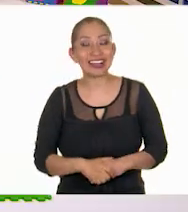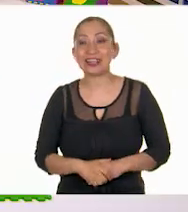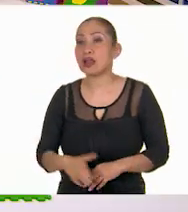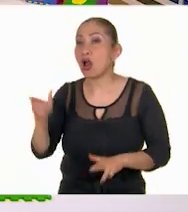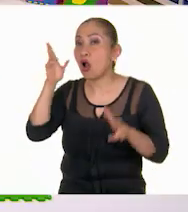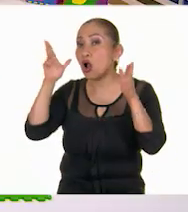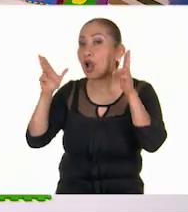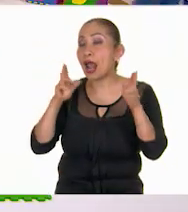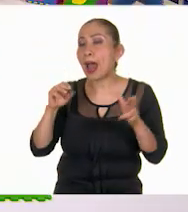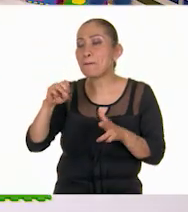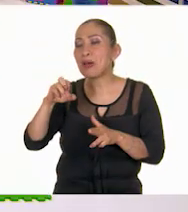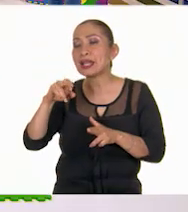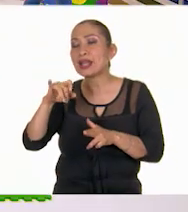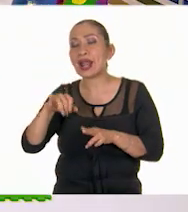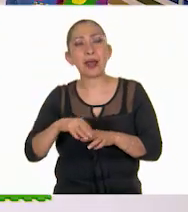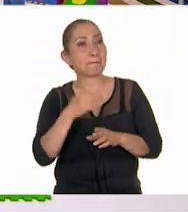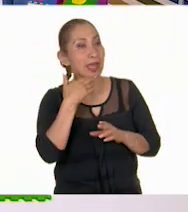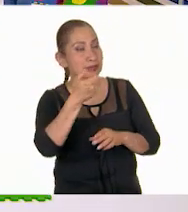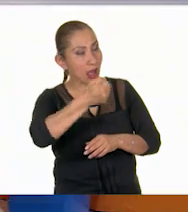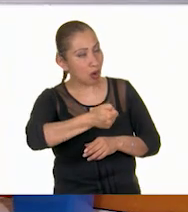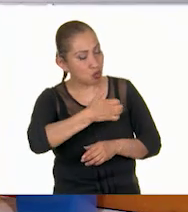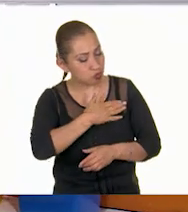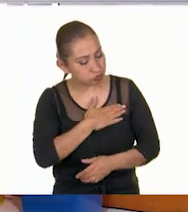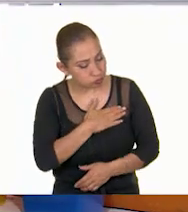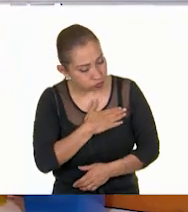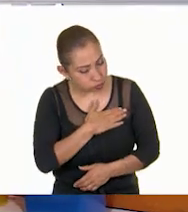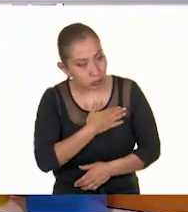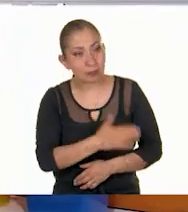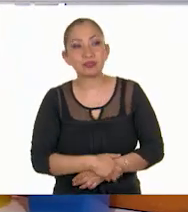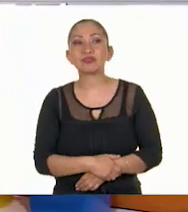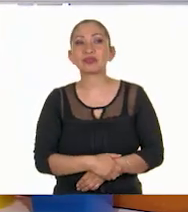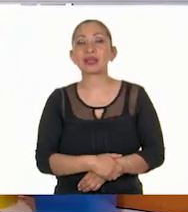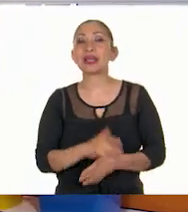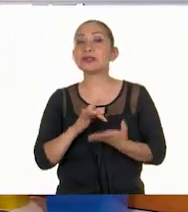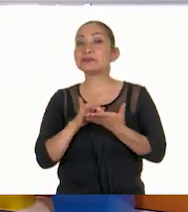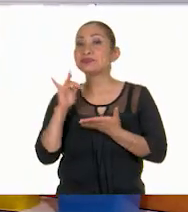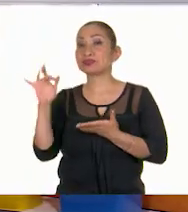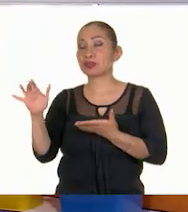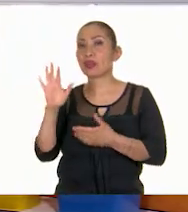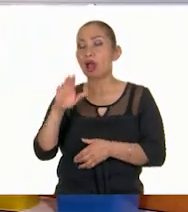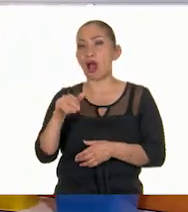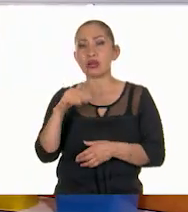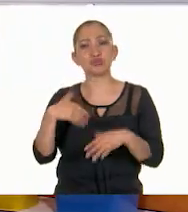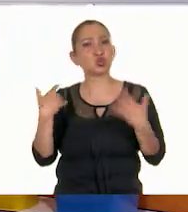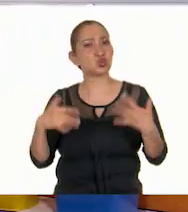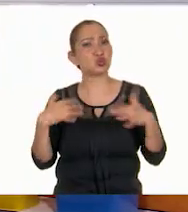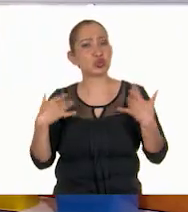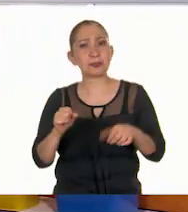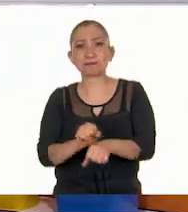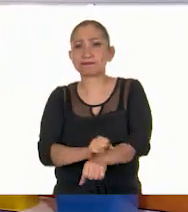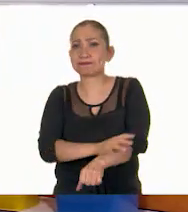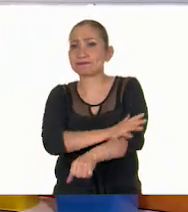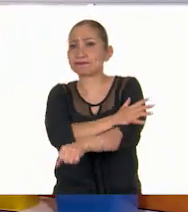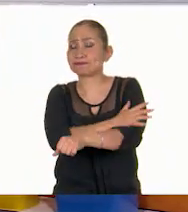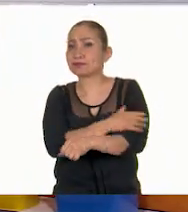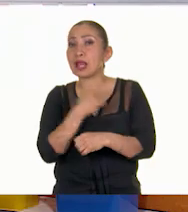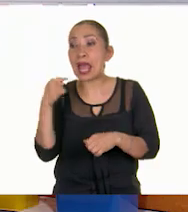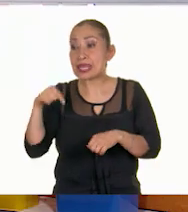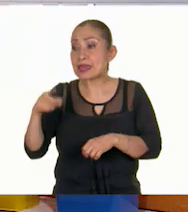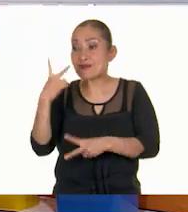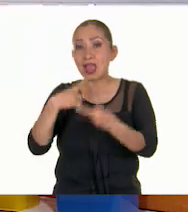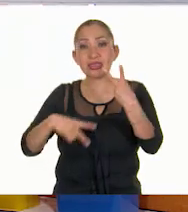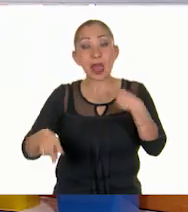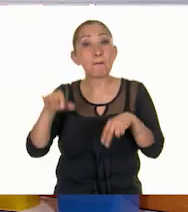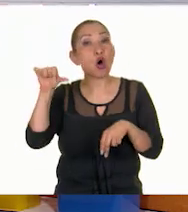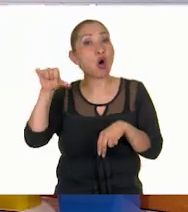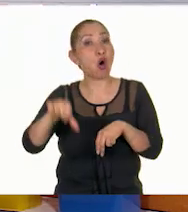¡Hola, Mariana! ¿Cómo estás? Muy bien, saludo con el corazón. Muchas gracias. Pues yo estoy súper emocionada de estar aquí con